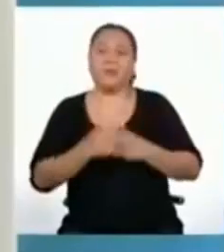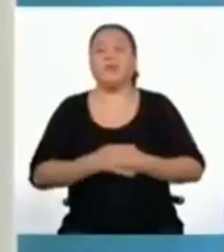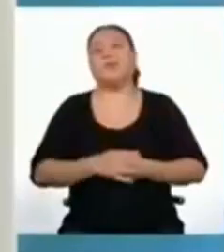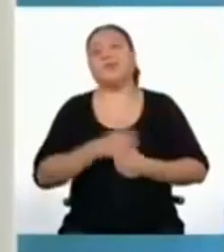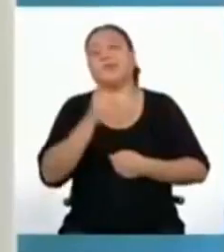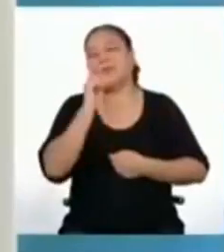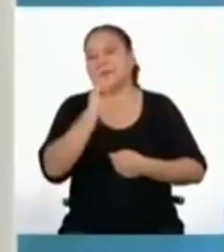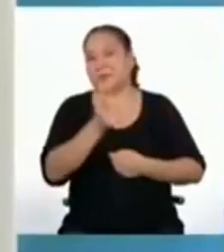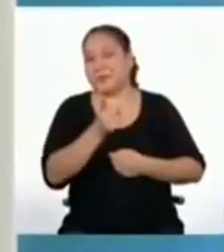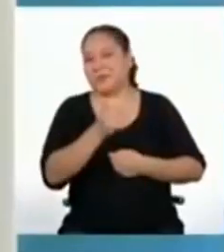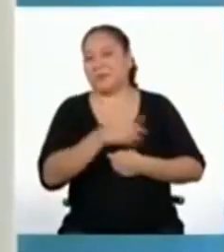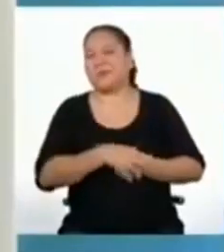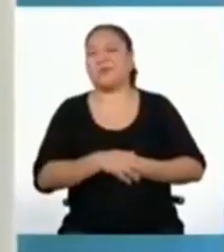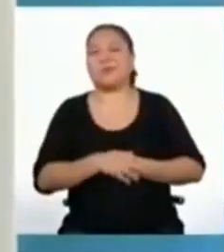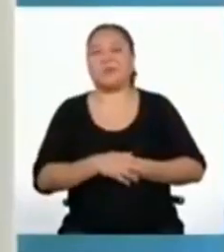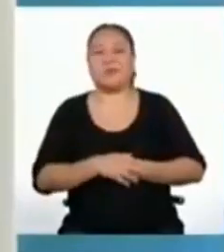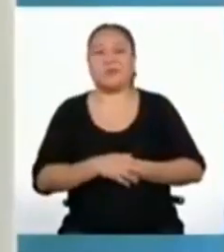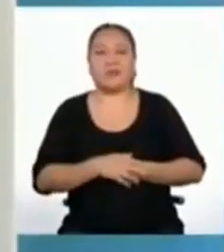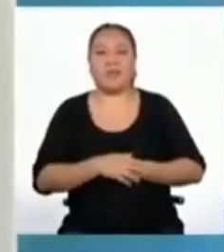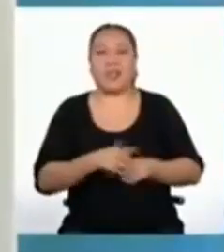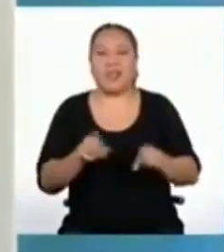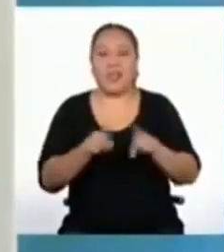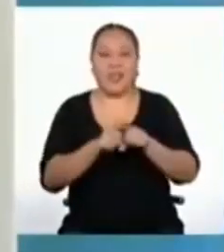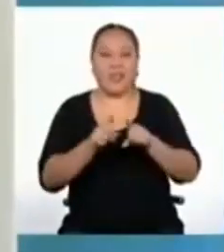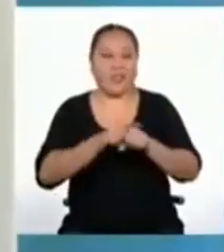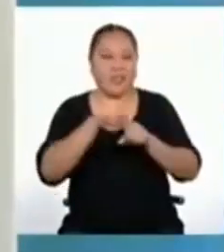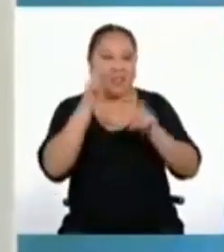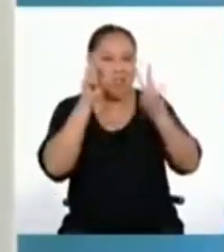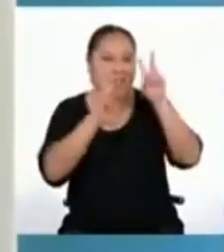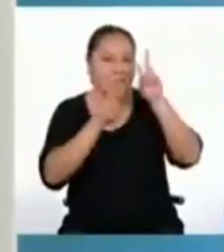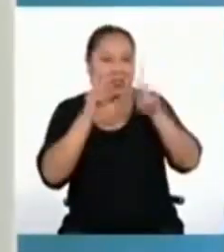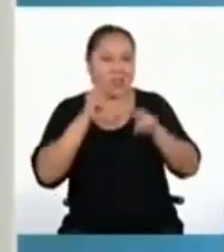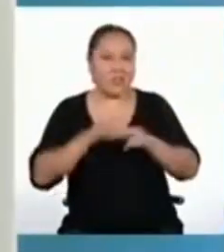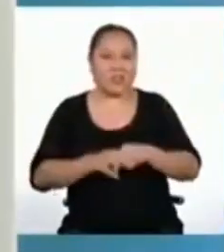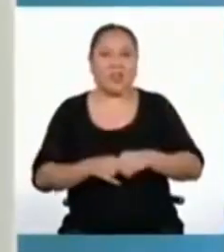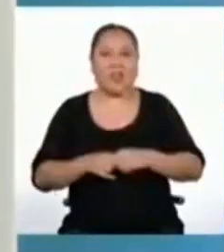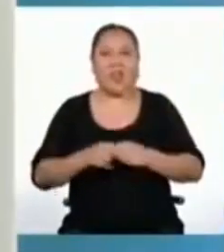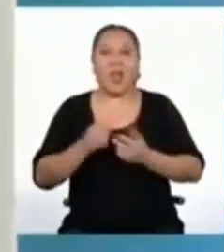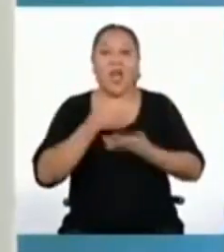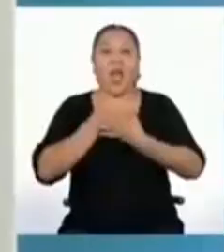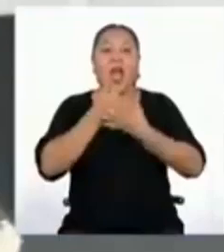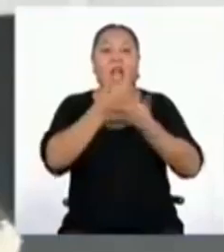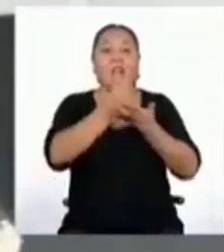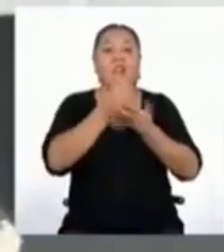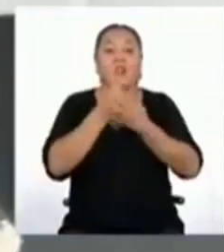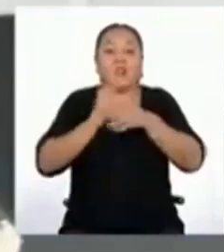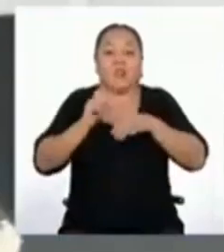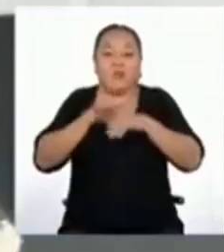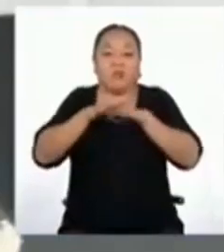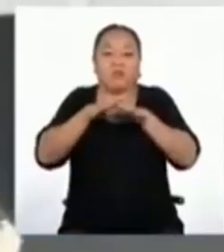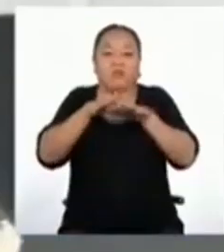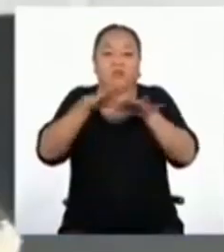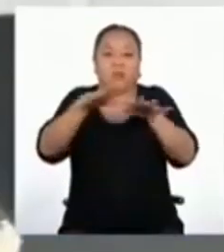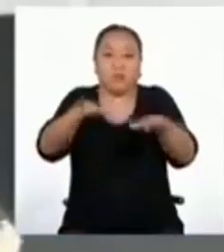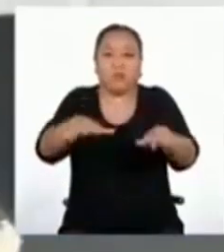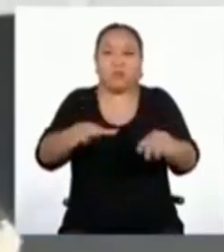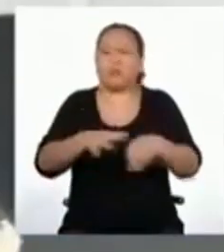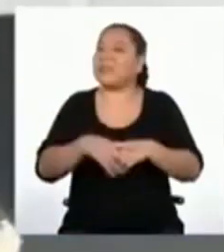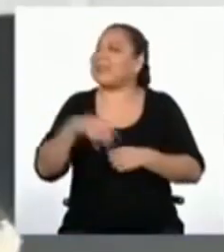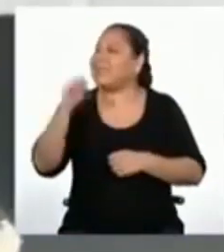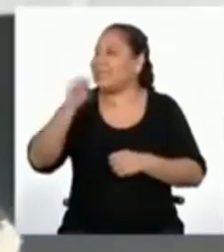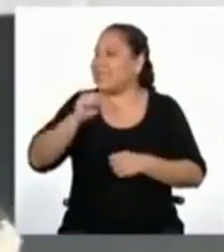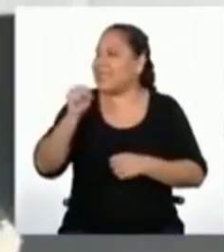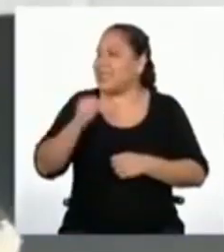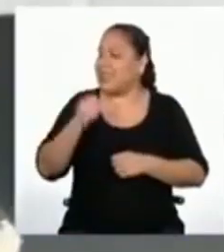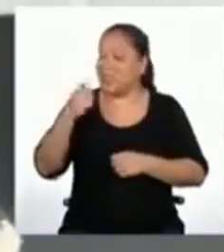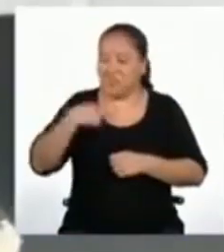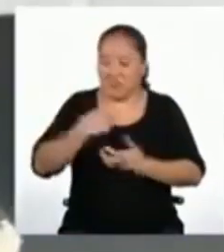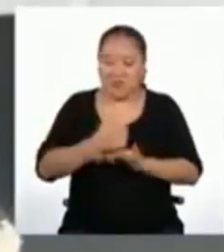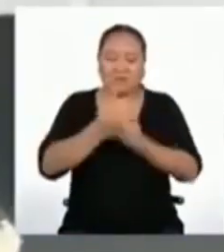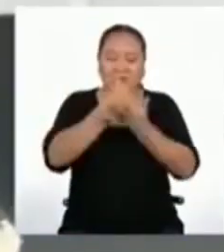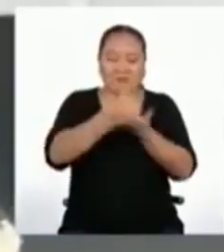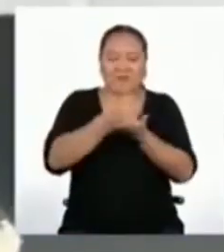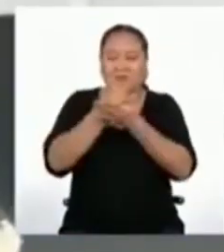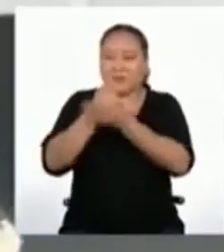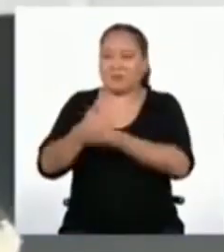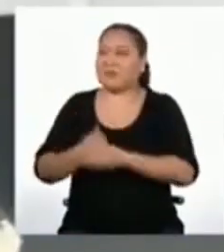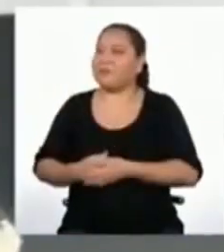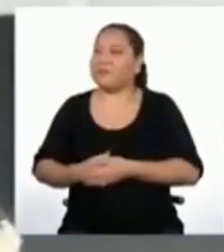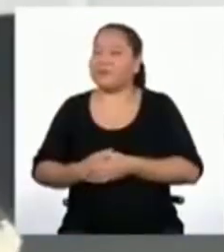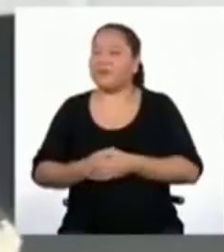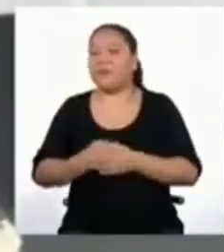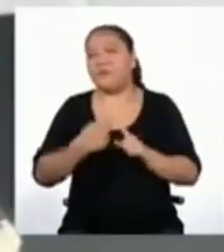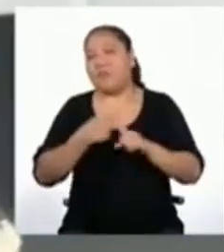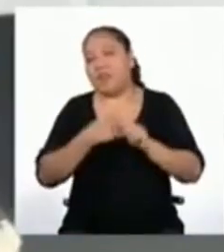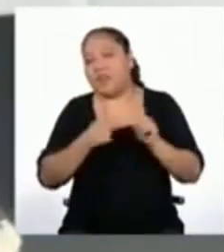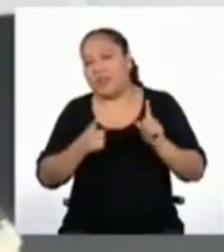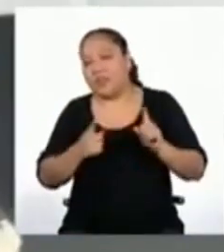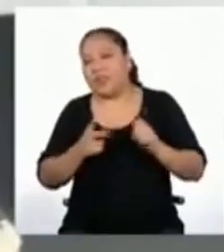Ajá. También te he visto organizar una cadena de favores. Sí, ando muy productiva. El